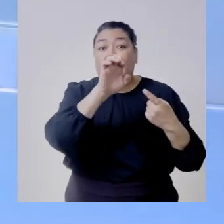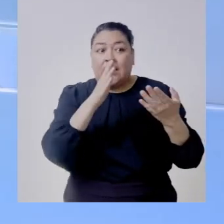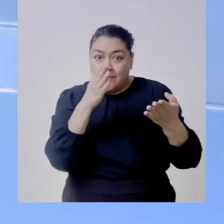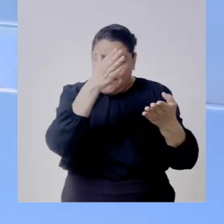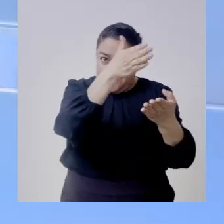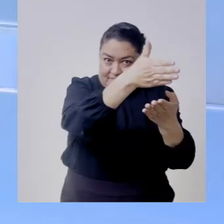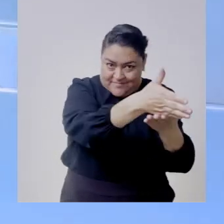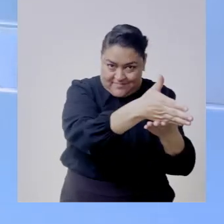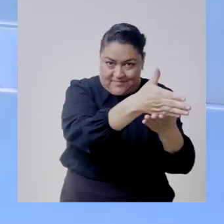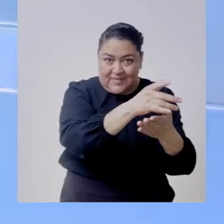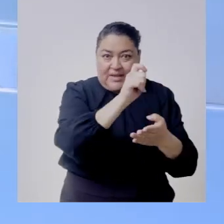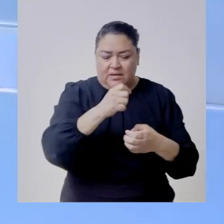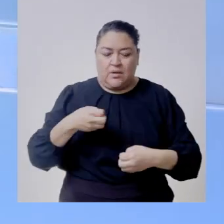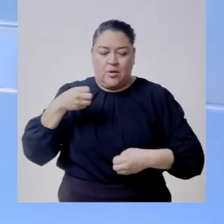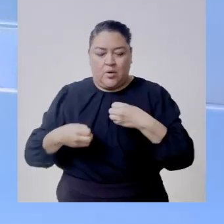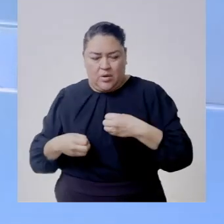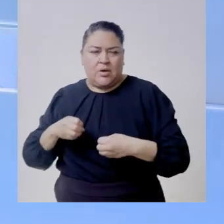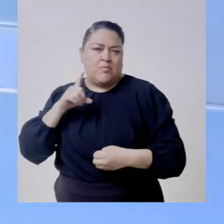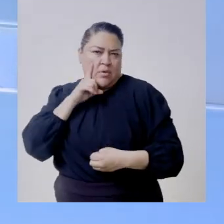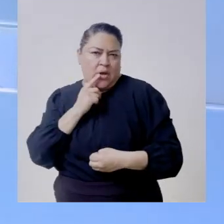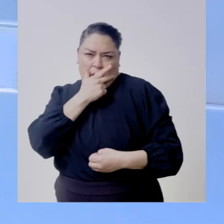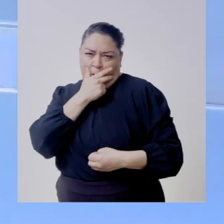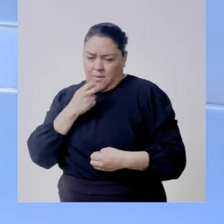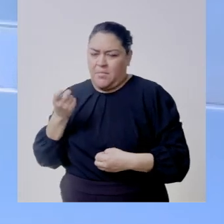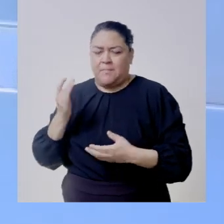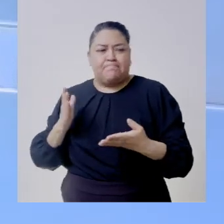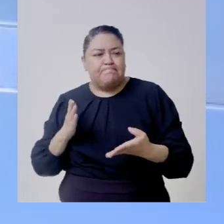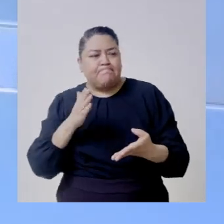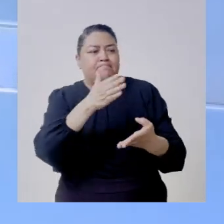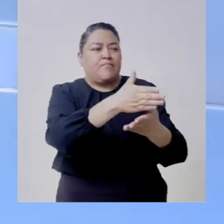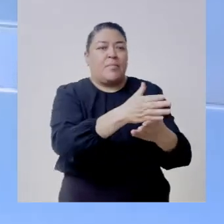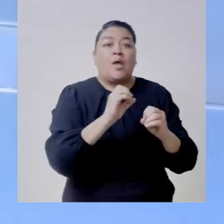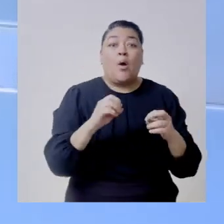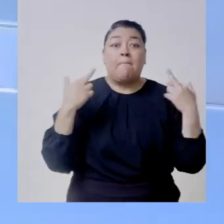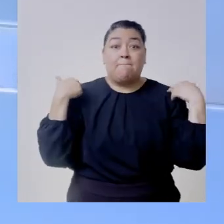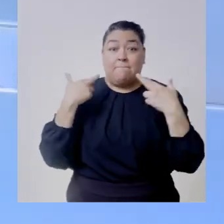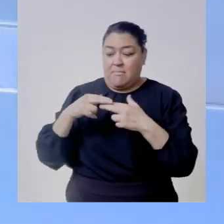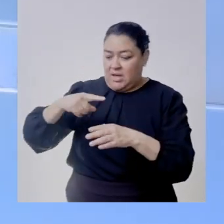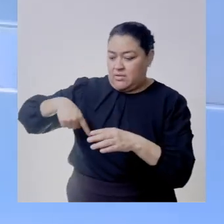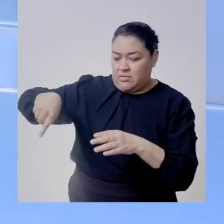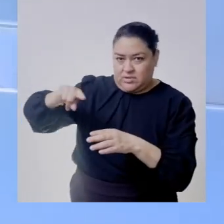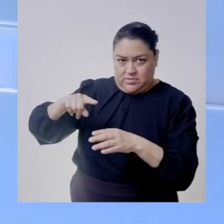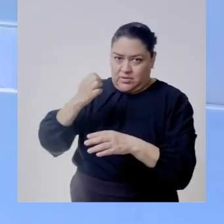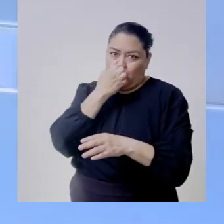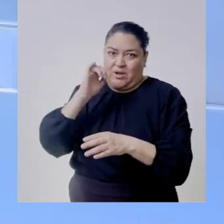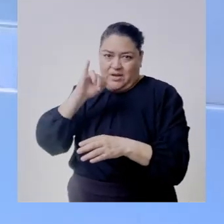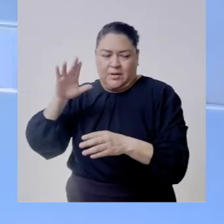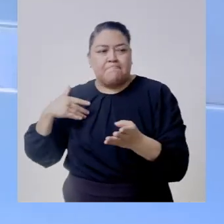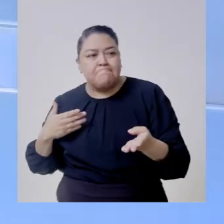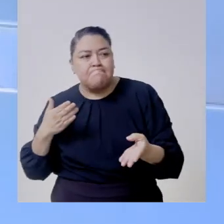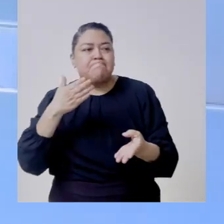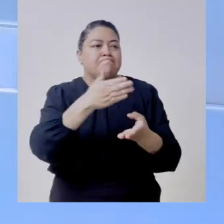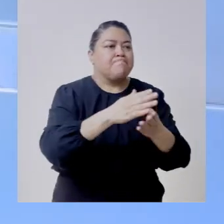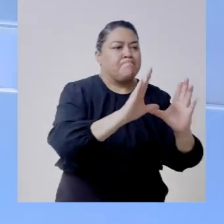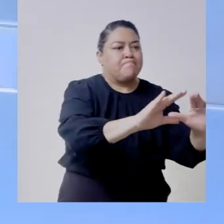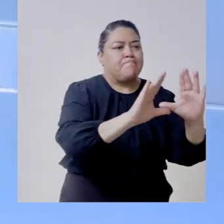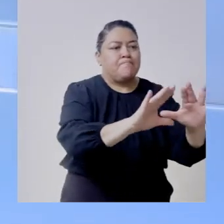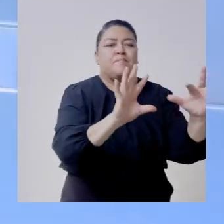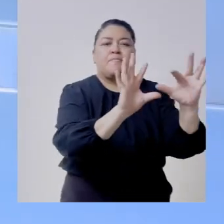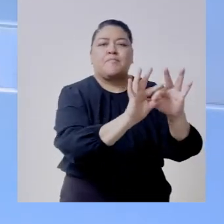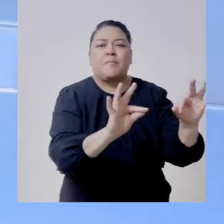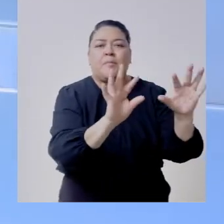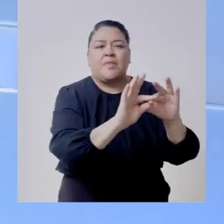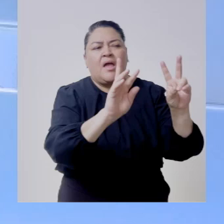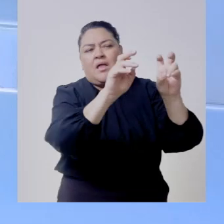universidad donde van magistrados magistradas o profesores investigadores de la escuela judicial electoral a dar